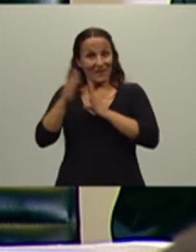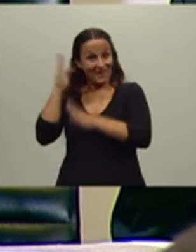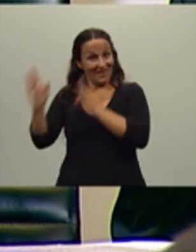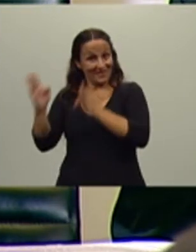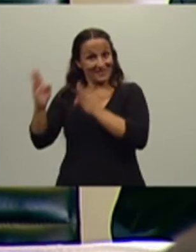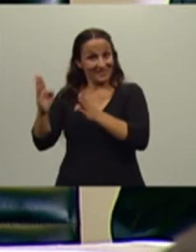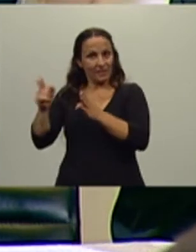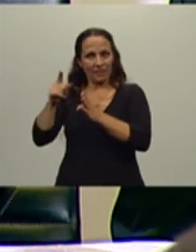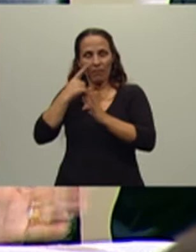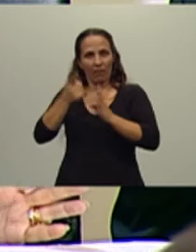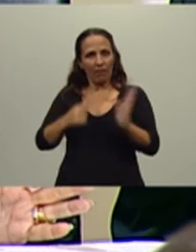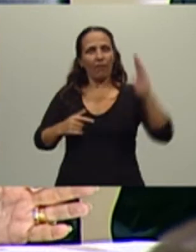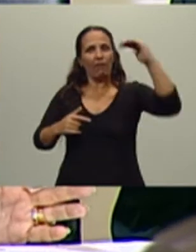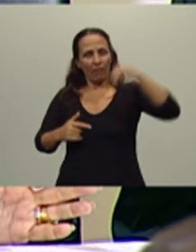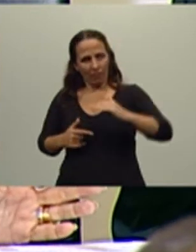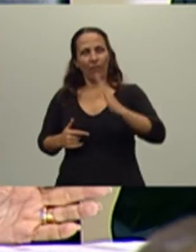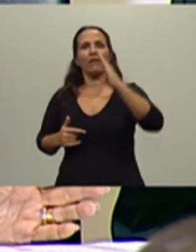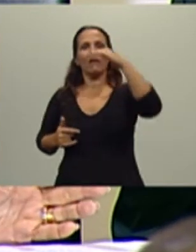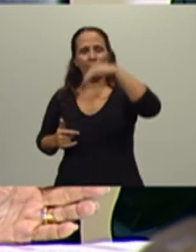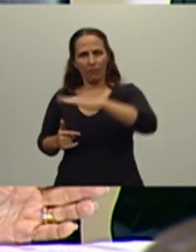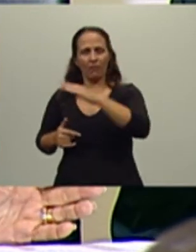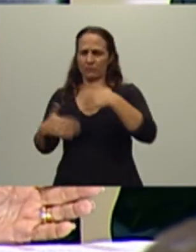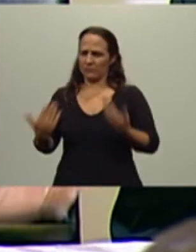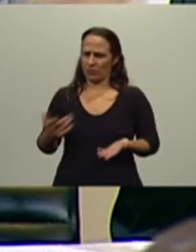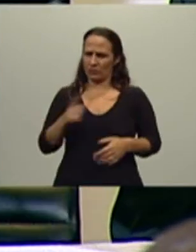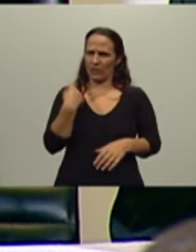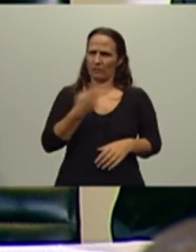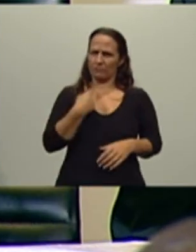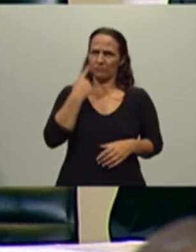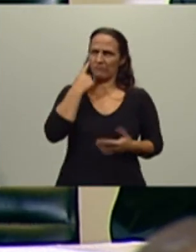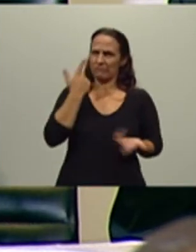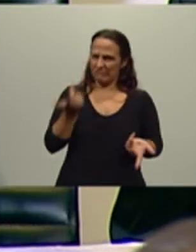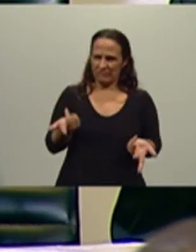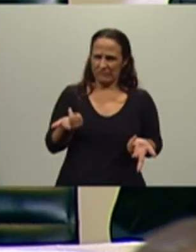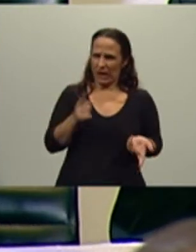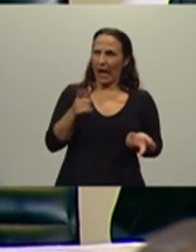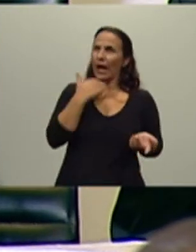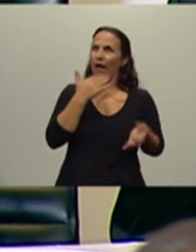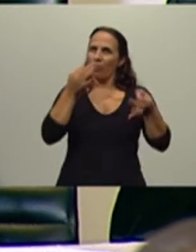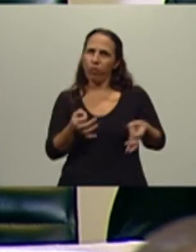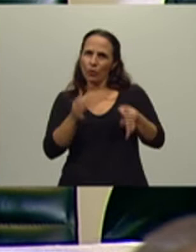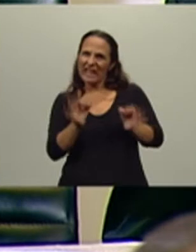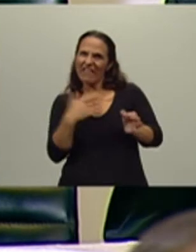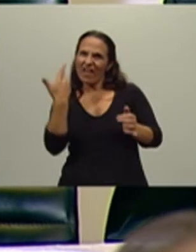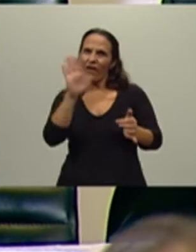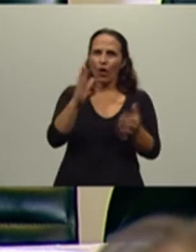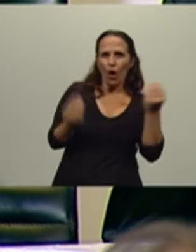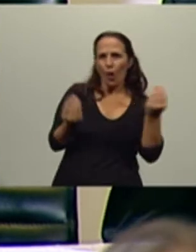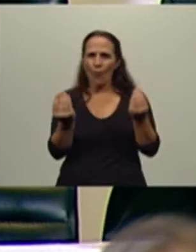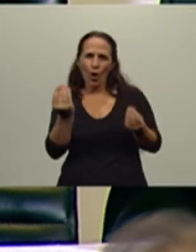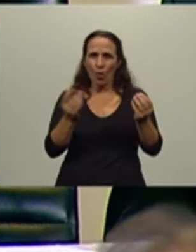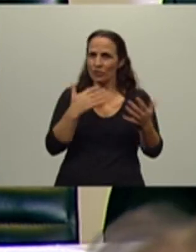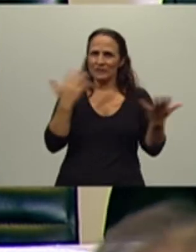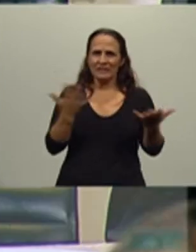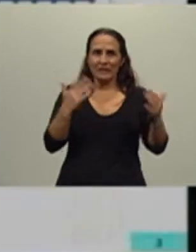¿cómo oscilaba? Y entonces uno dice, bueno, evidentemente no había mucha previsibilidad, porque fíjense cómo iba